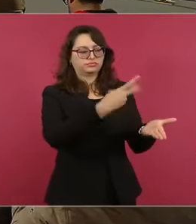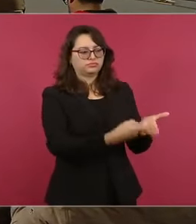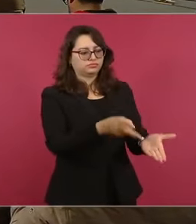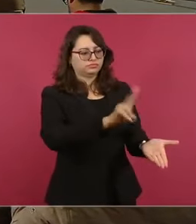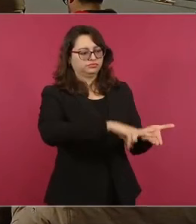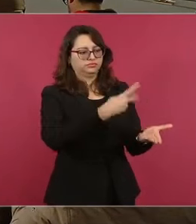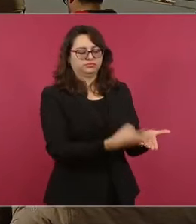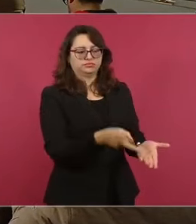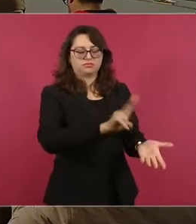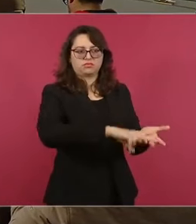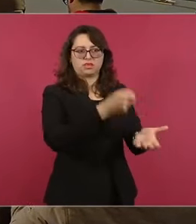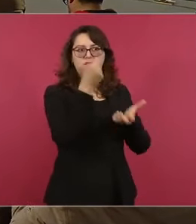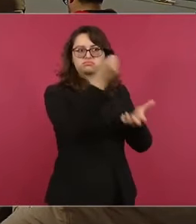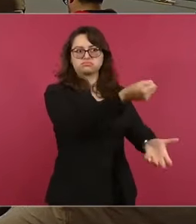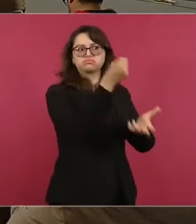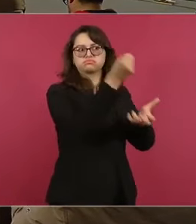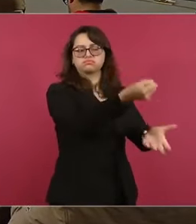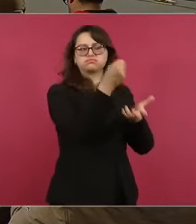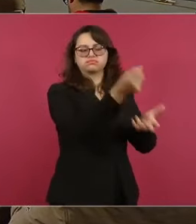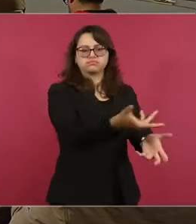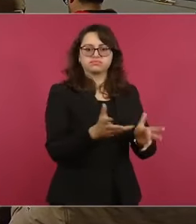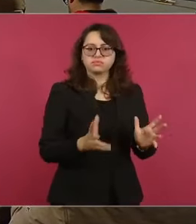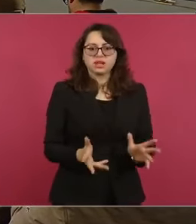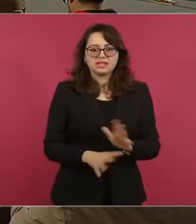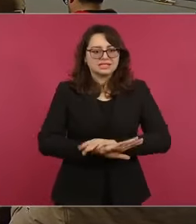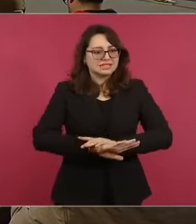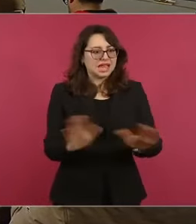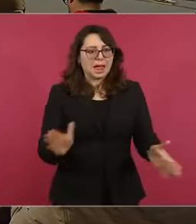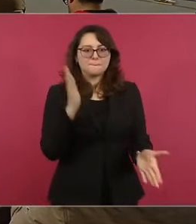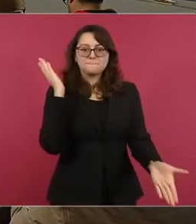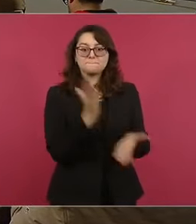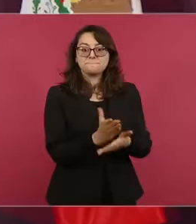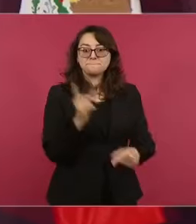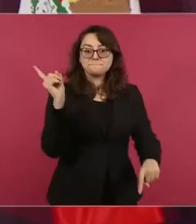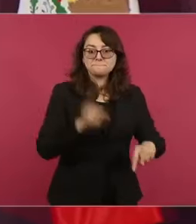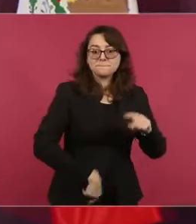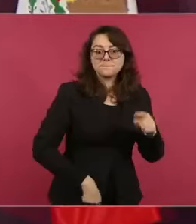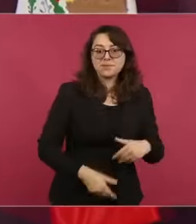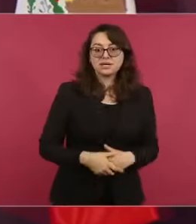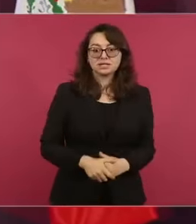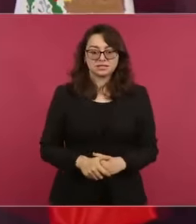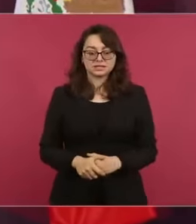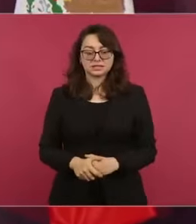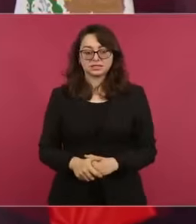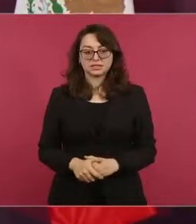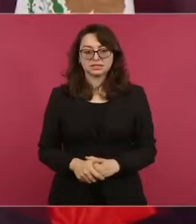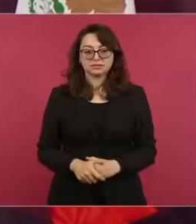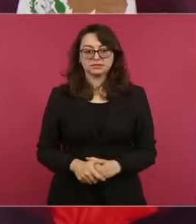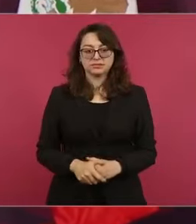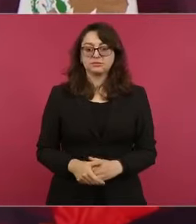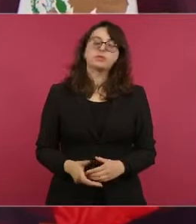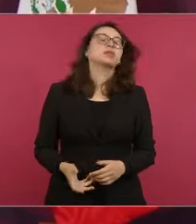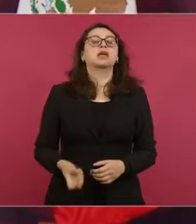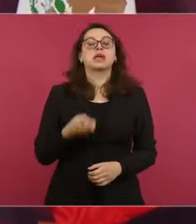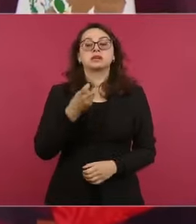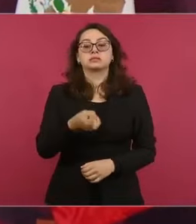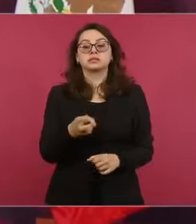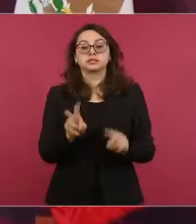gastos, tienen de todo, pero esto no crean que es nuevo. Nosotros venimos planteando esto